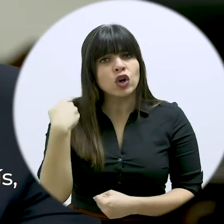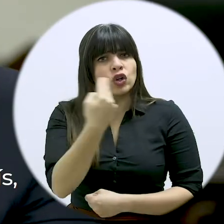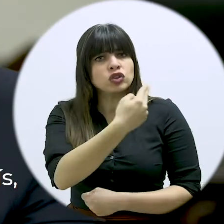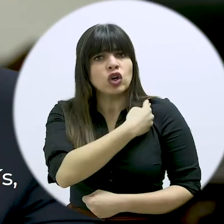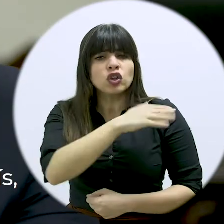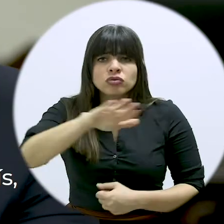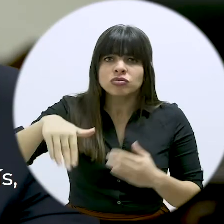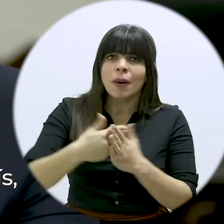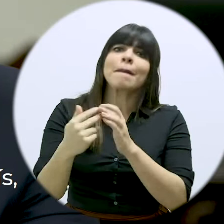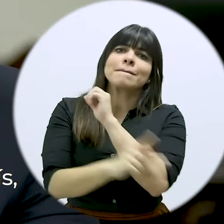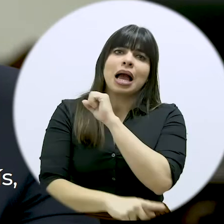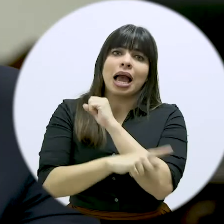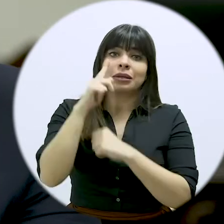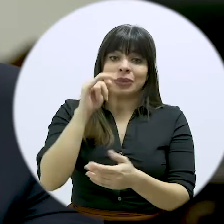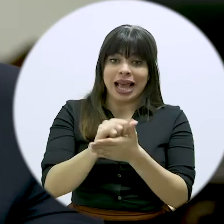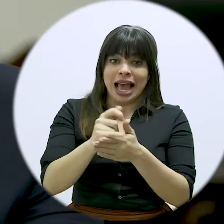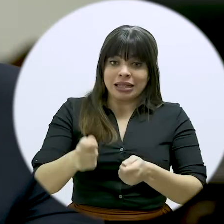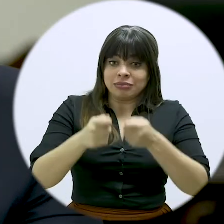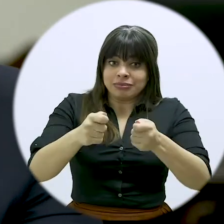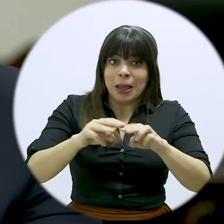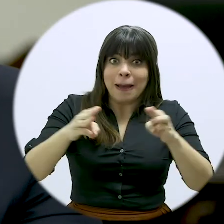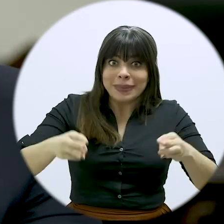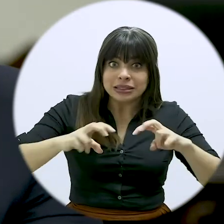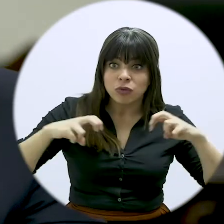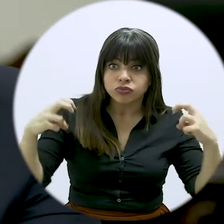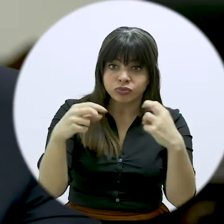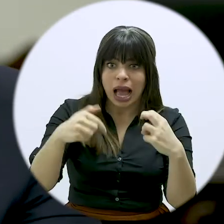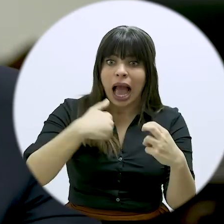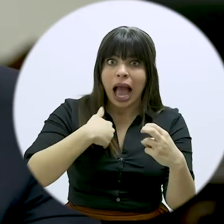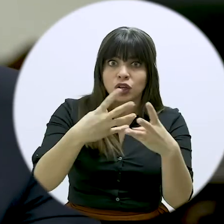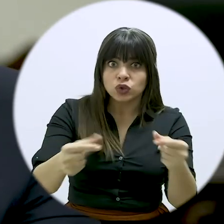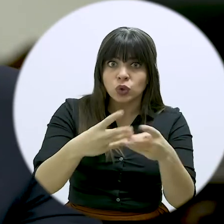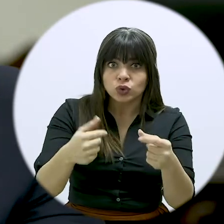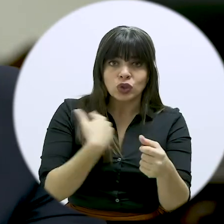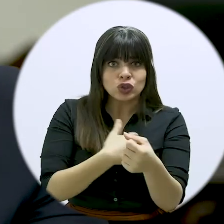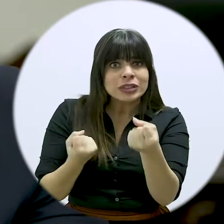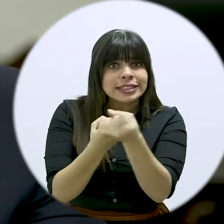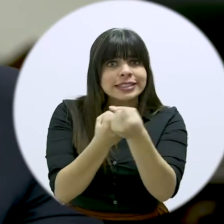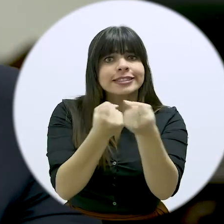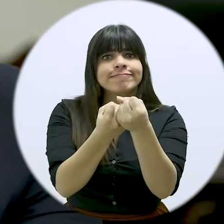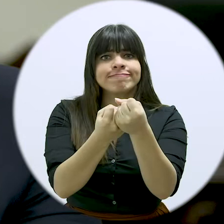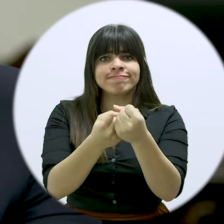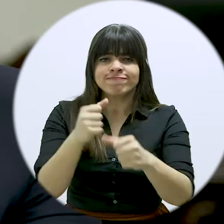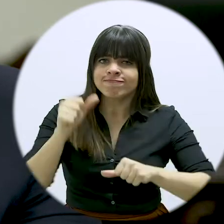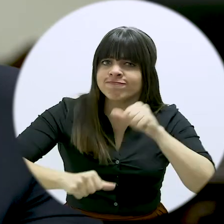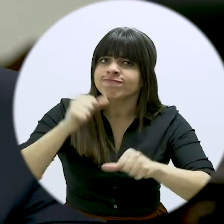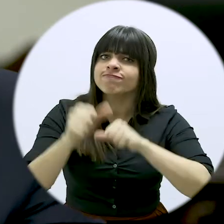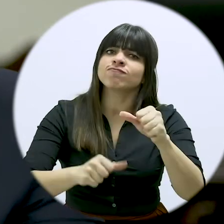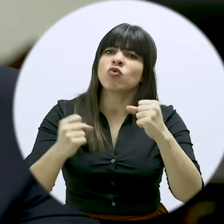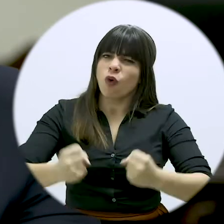confianza en nosotros como país, porque ahí sobre la mesa están las soluciones y las estamos impulsando.